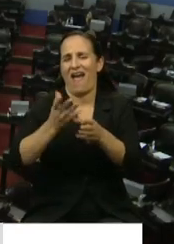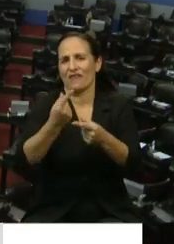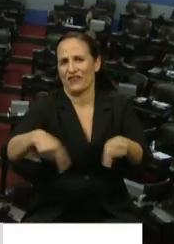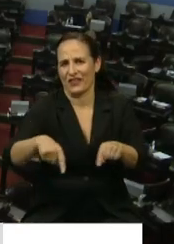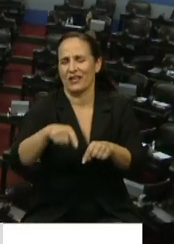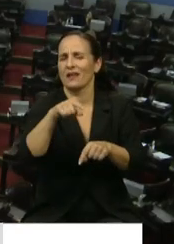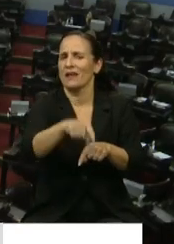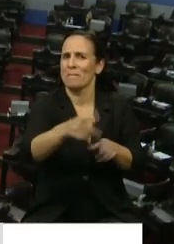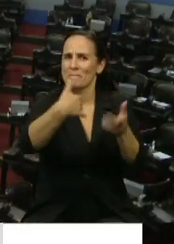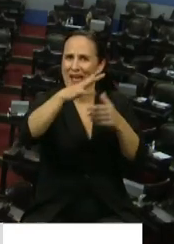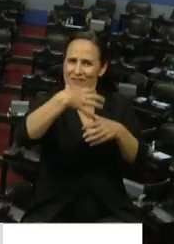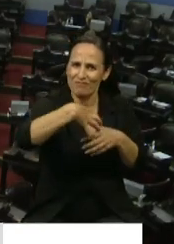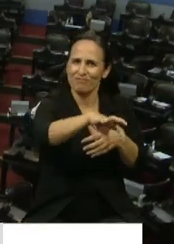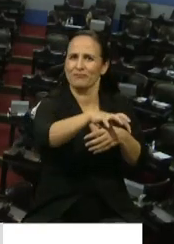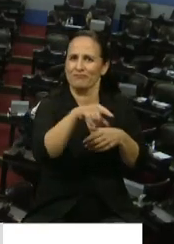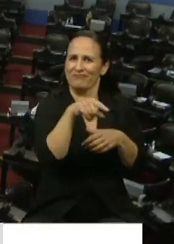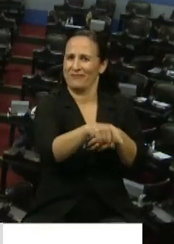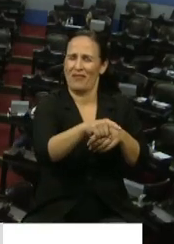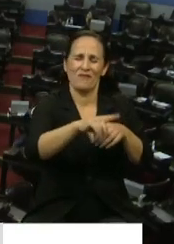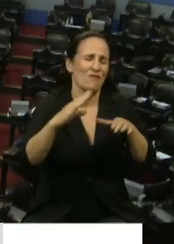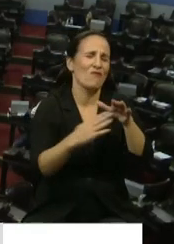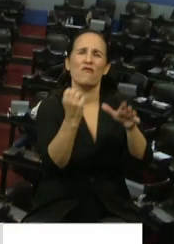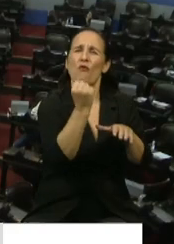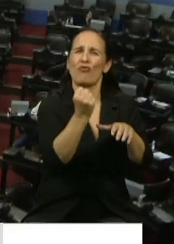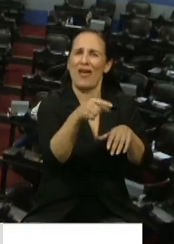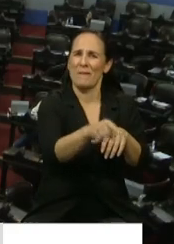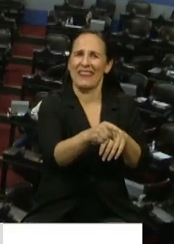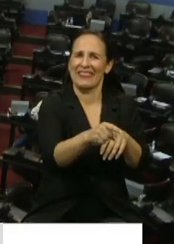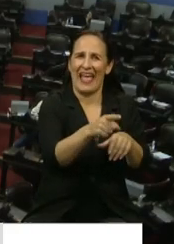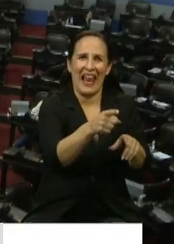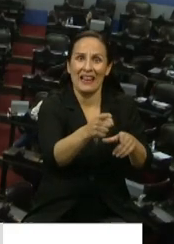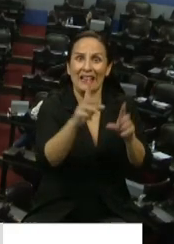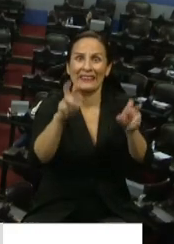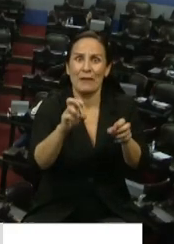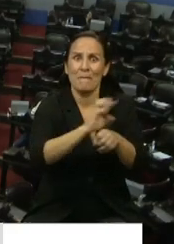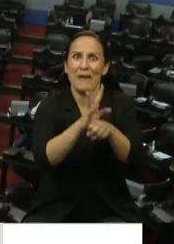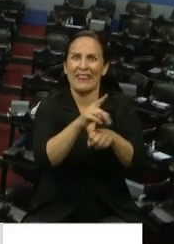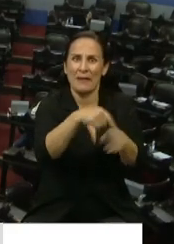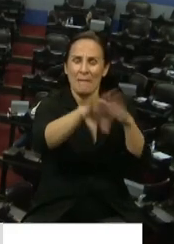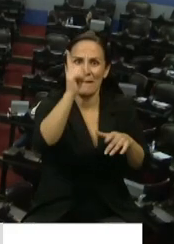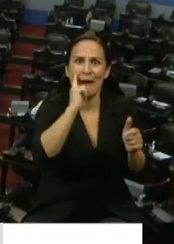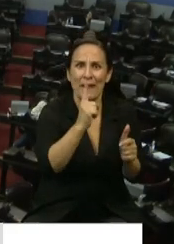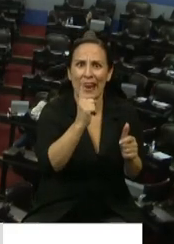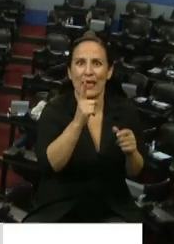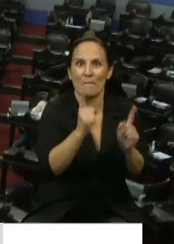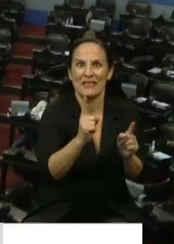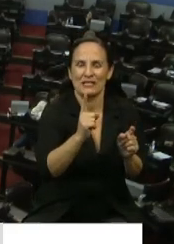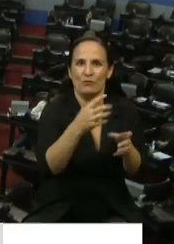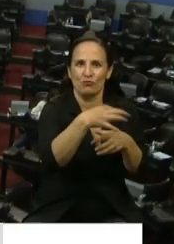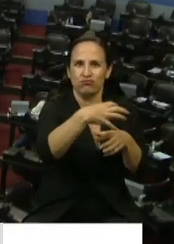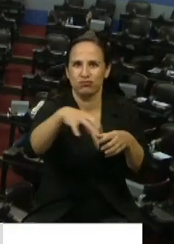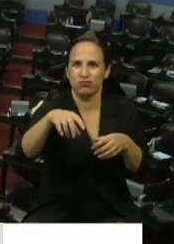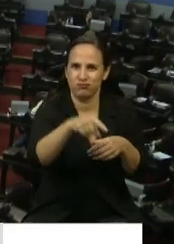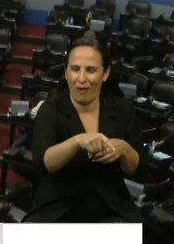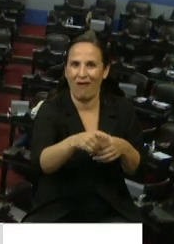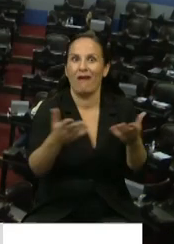fundamentales en la primera línea de fuego en la pandemia. Aún aquellos que han puesto